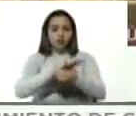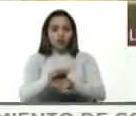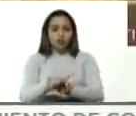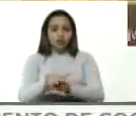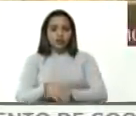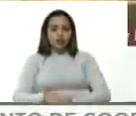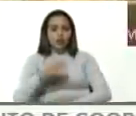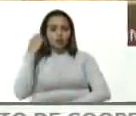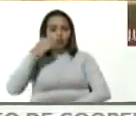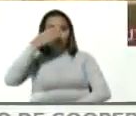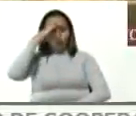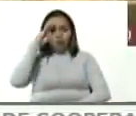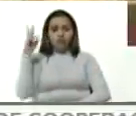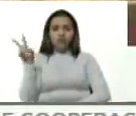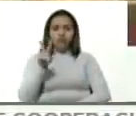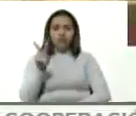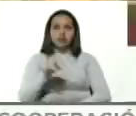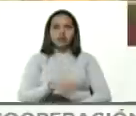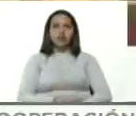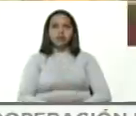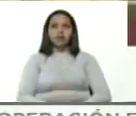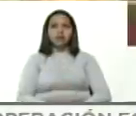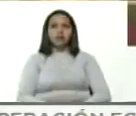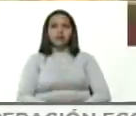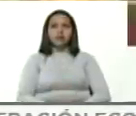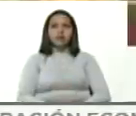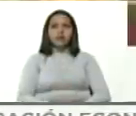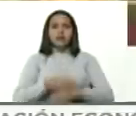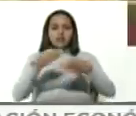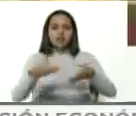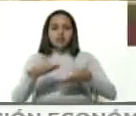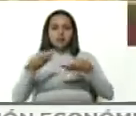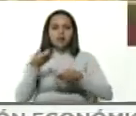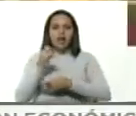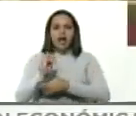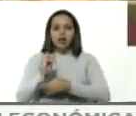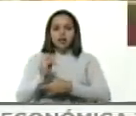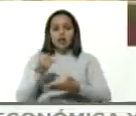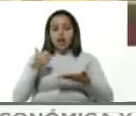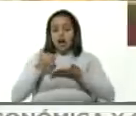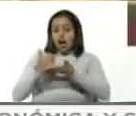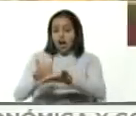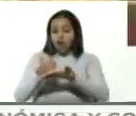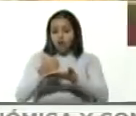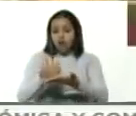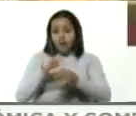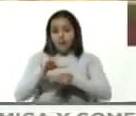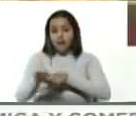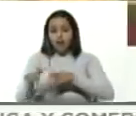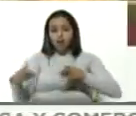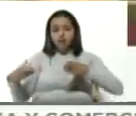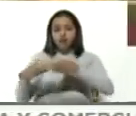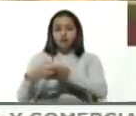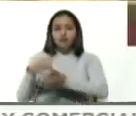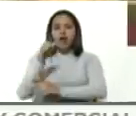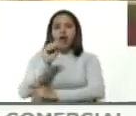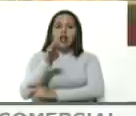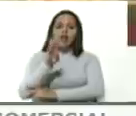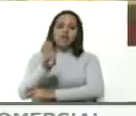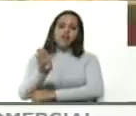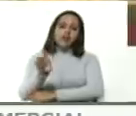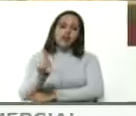Cuba y Venezuela siempre han estado en la cooperación máxima a través del ARBA, a través de sus relaciones bilaterales